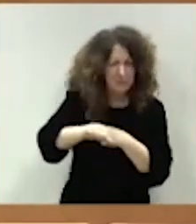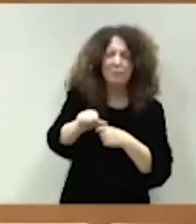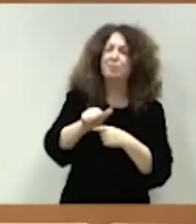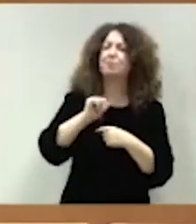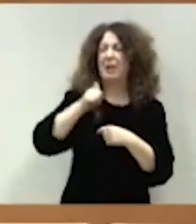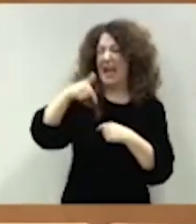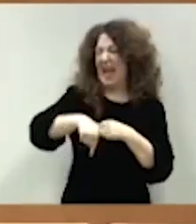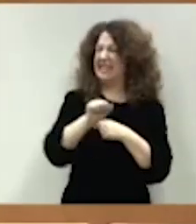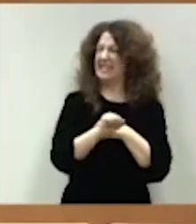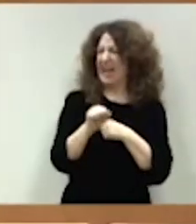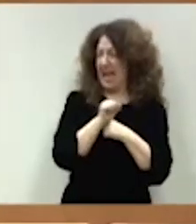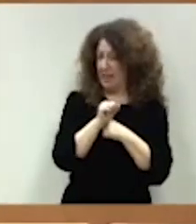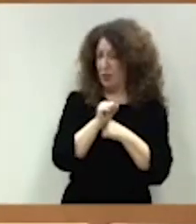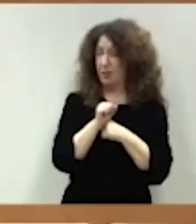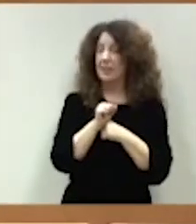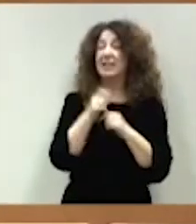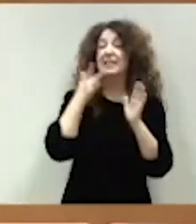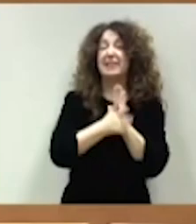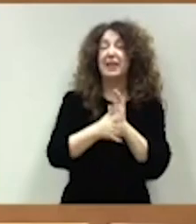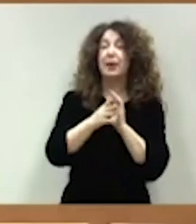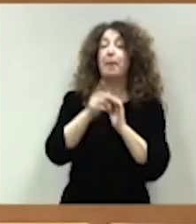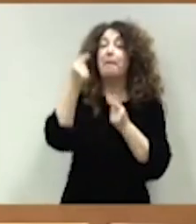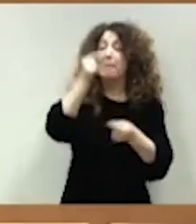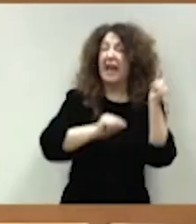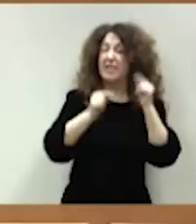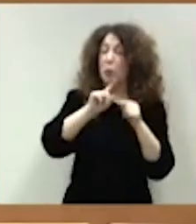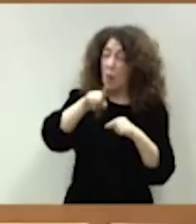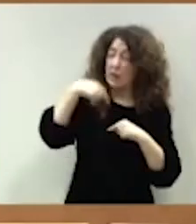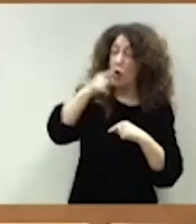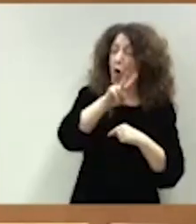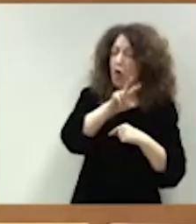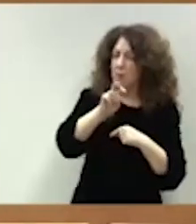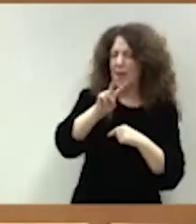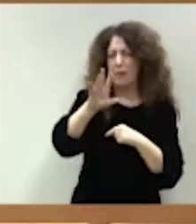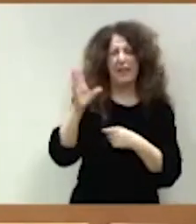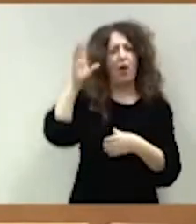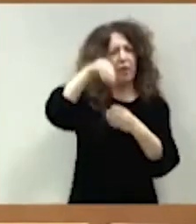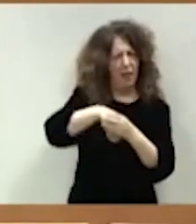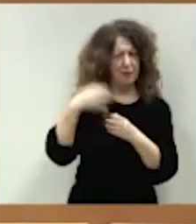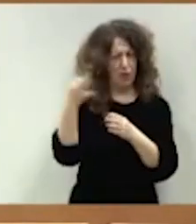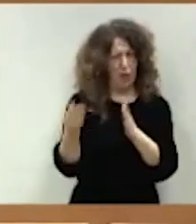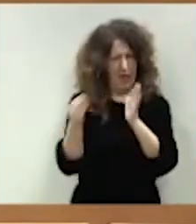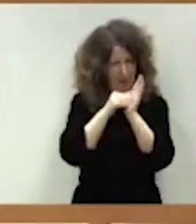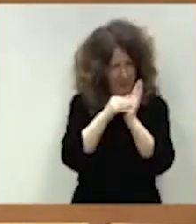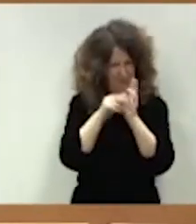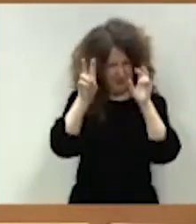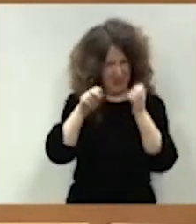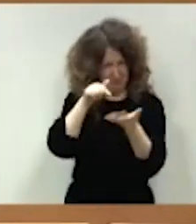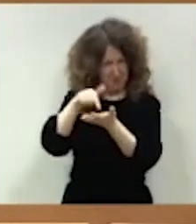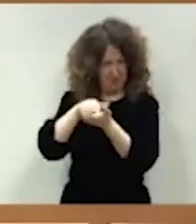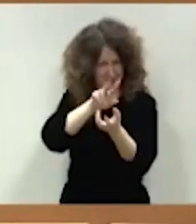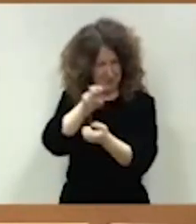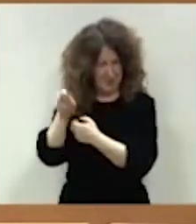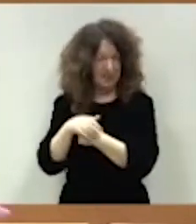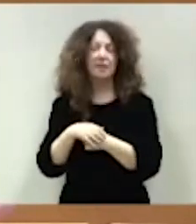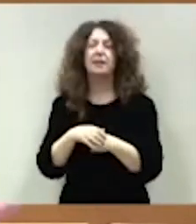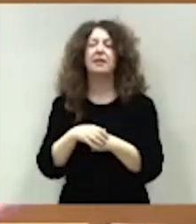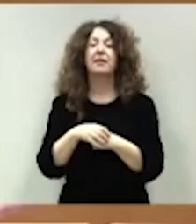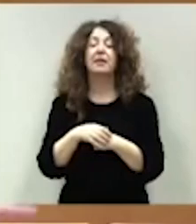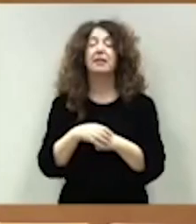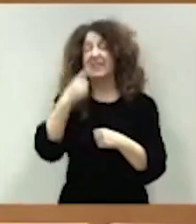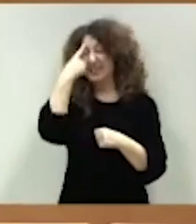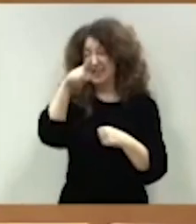partir del próximo presupuesto 2025. En todo caso, saben que durante todo este tiempo en el que se